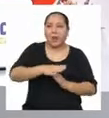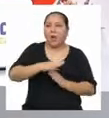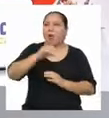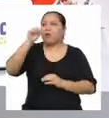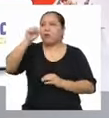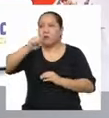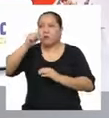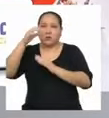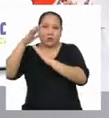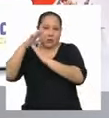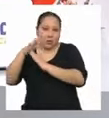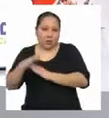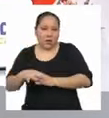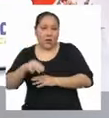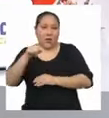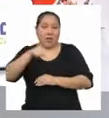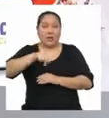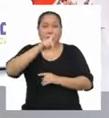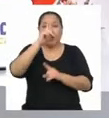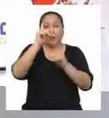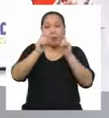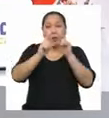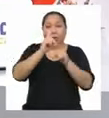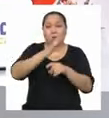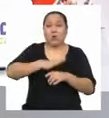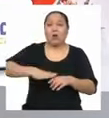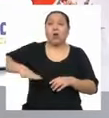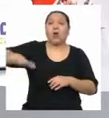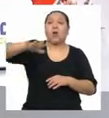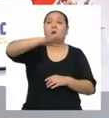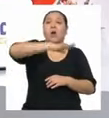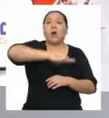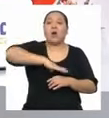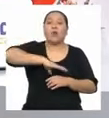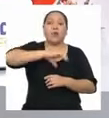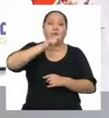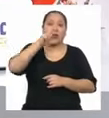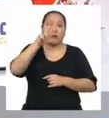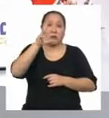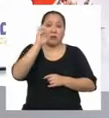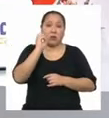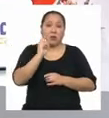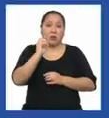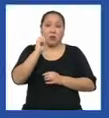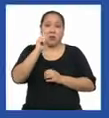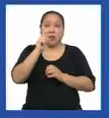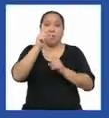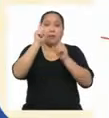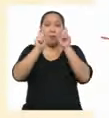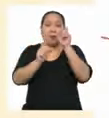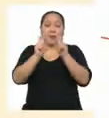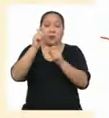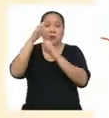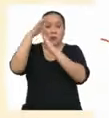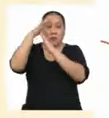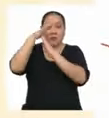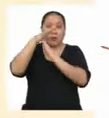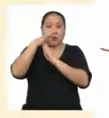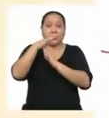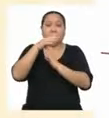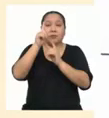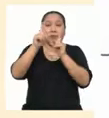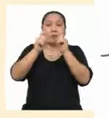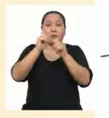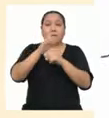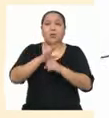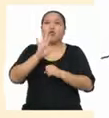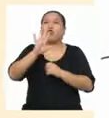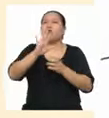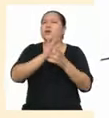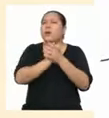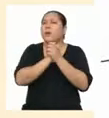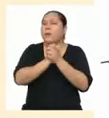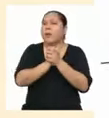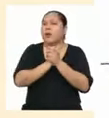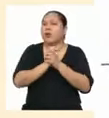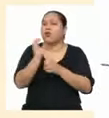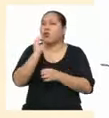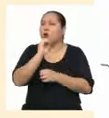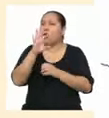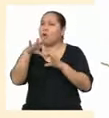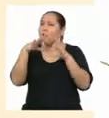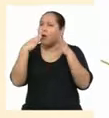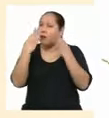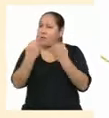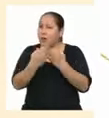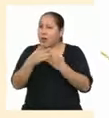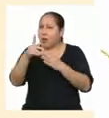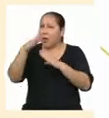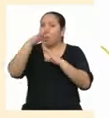Esta pregunta Iba a los 30 Encuestados Y decía ¿Sus amigos O familiares Han discriminado